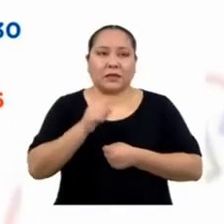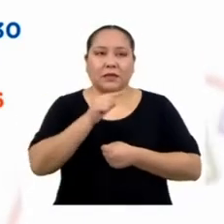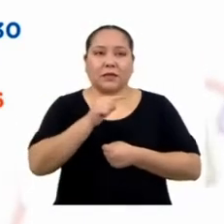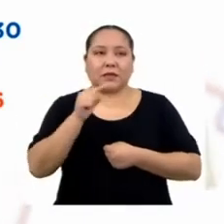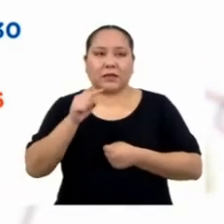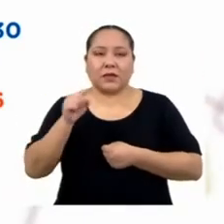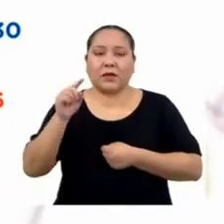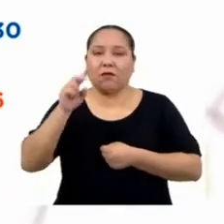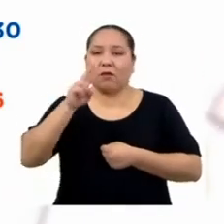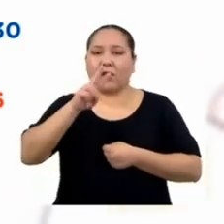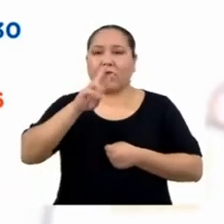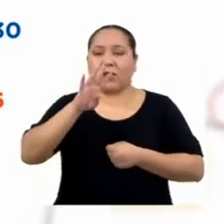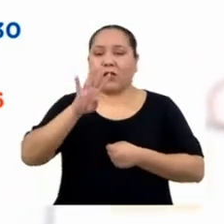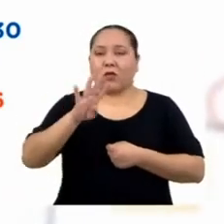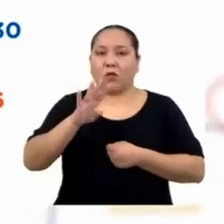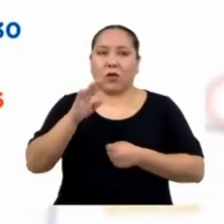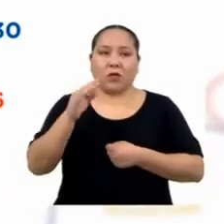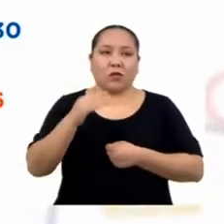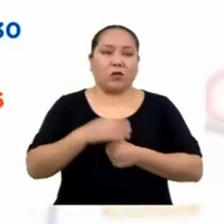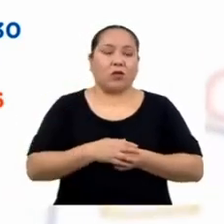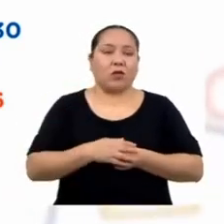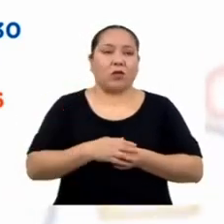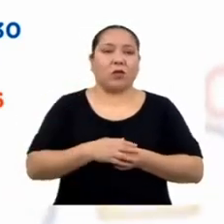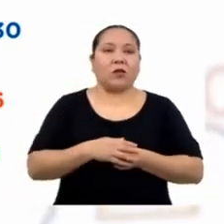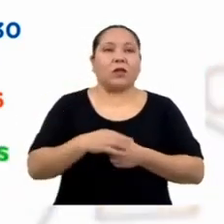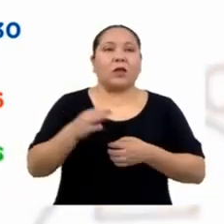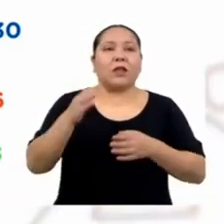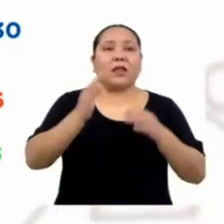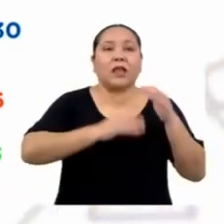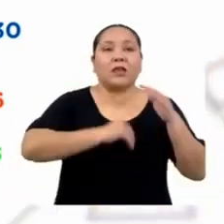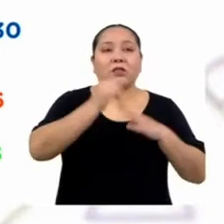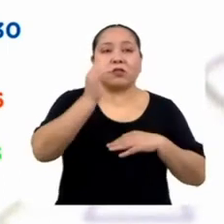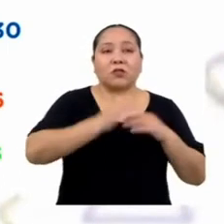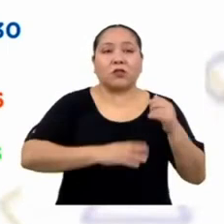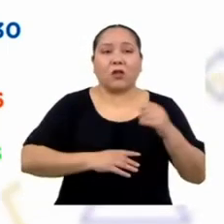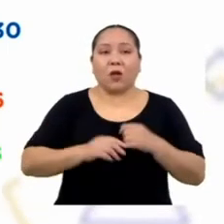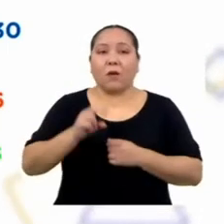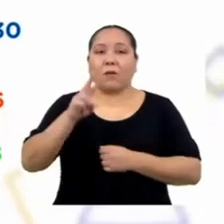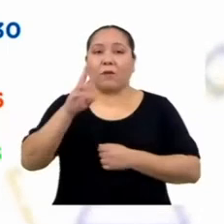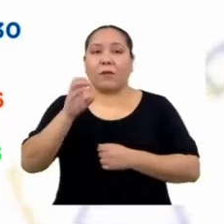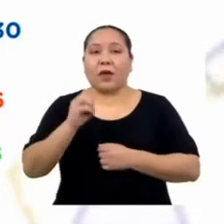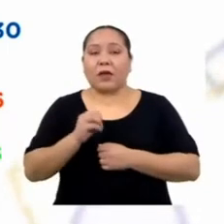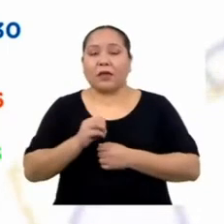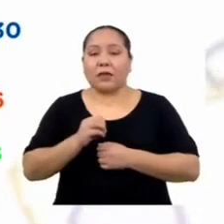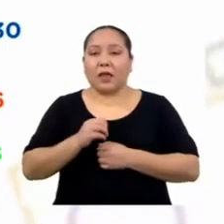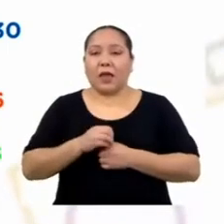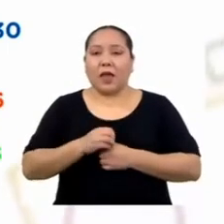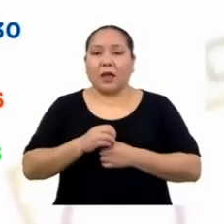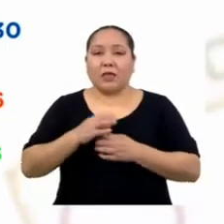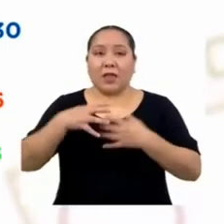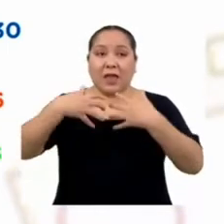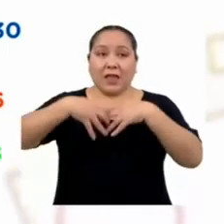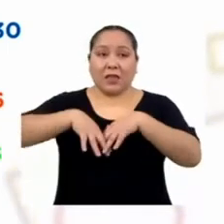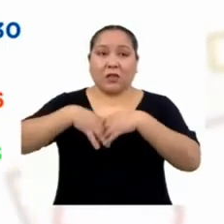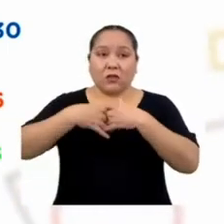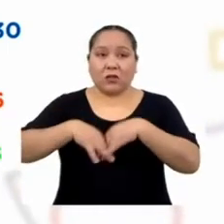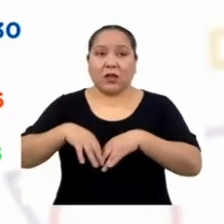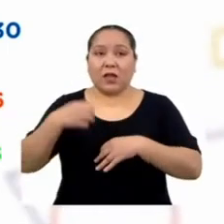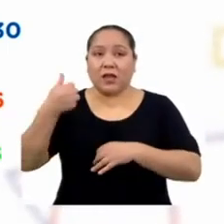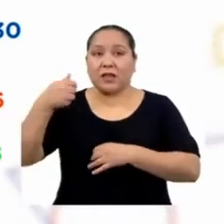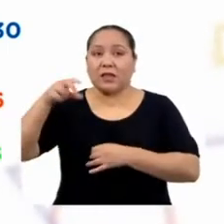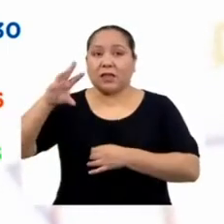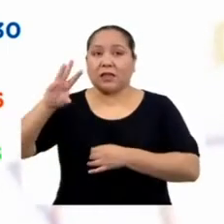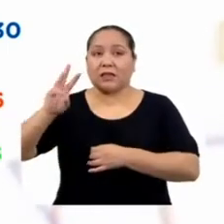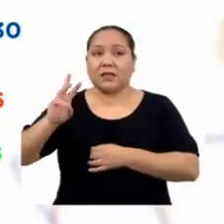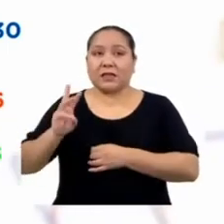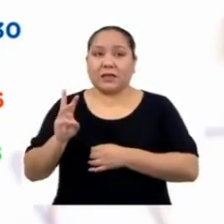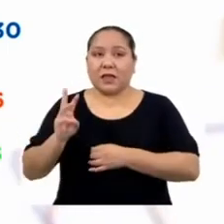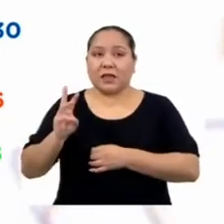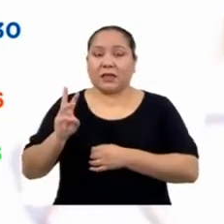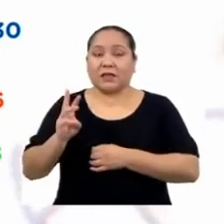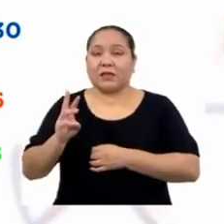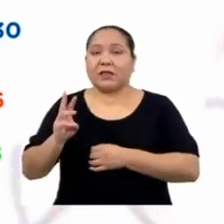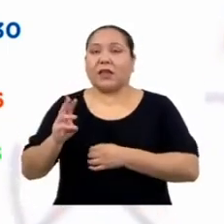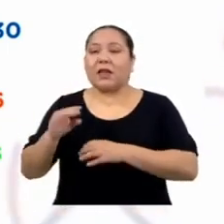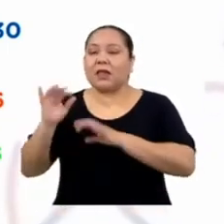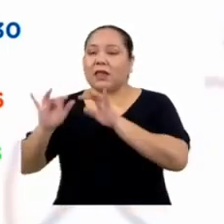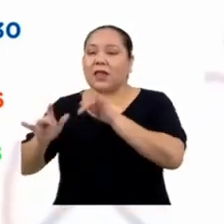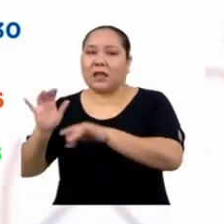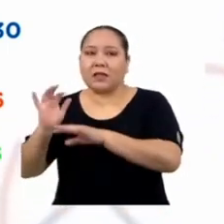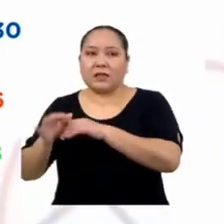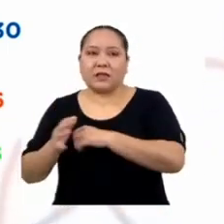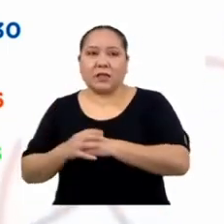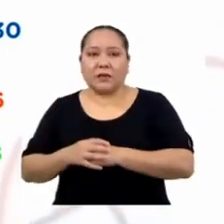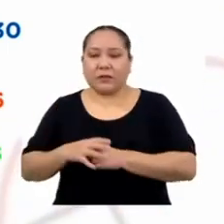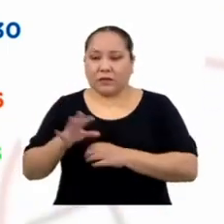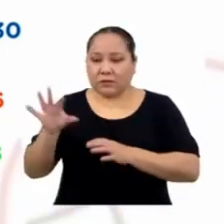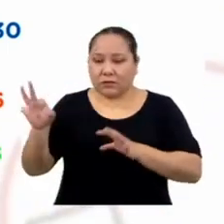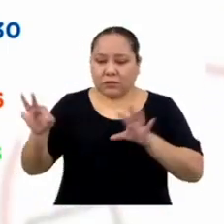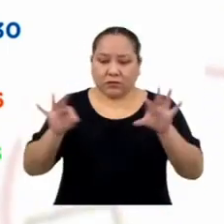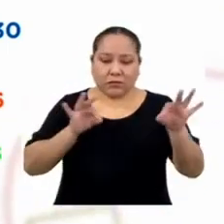24 estudiantes de civil, 20 de industrial y 16 de sistemas. Sumados los tres números, obtenemos los 60 que nos pide